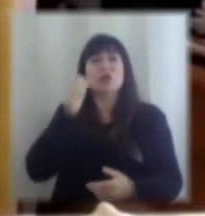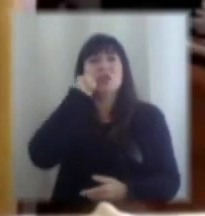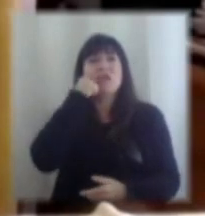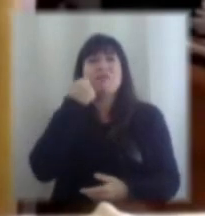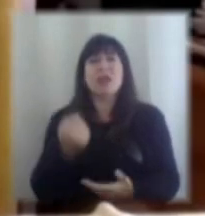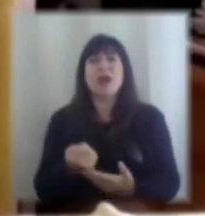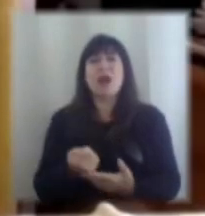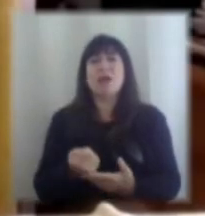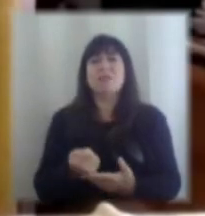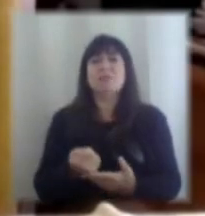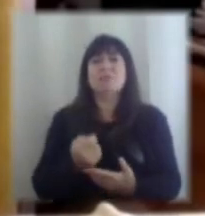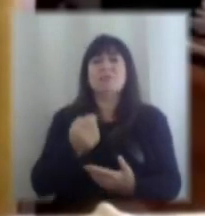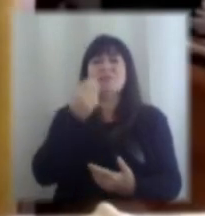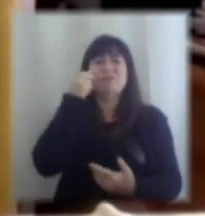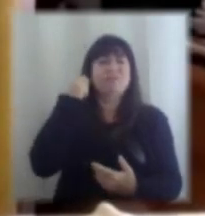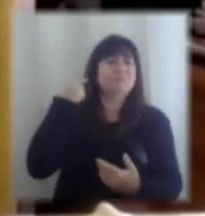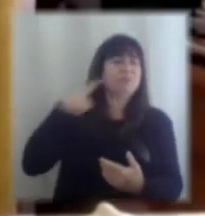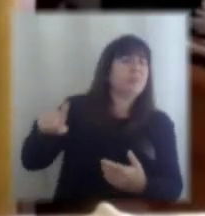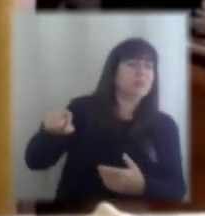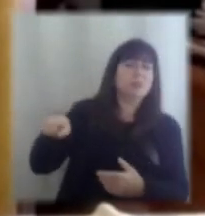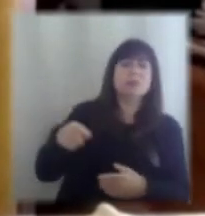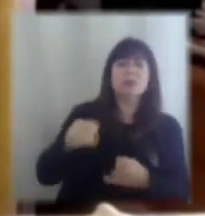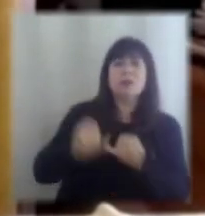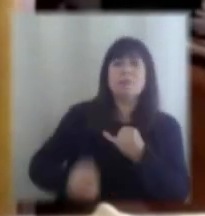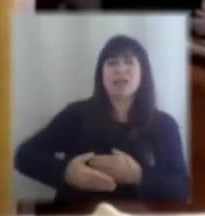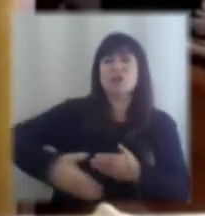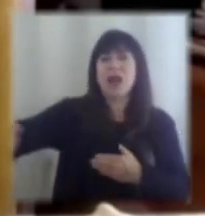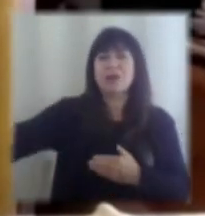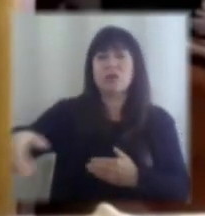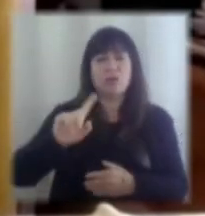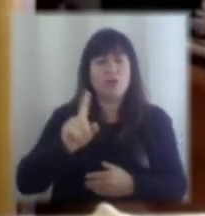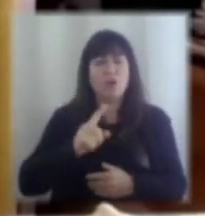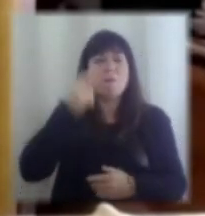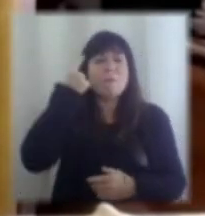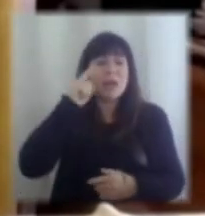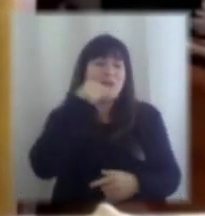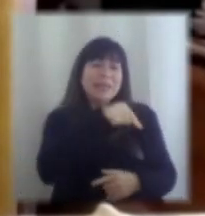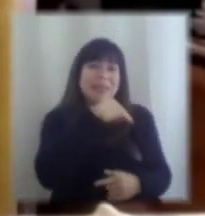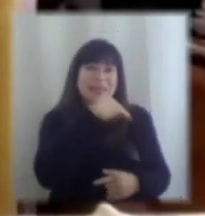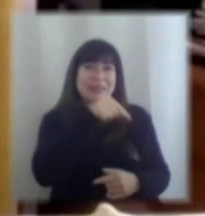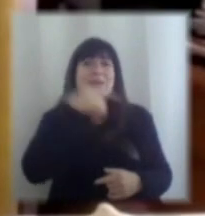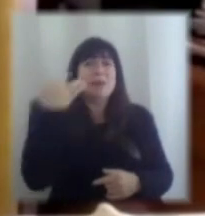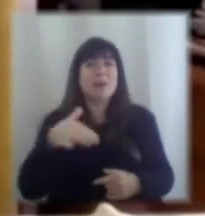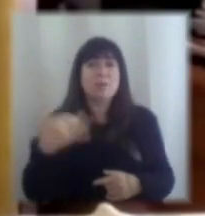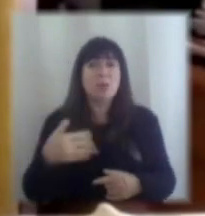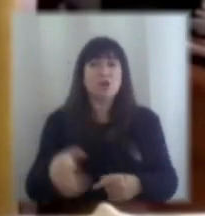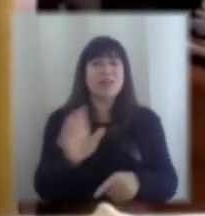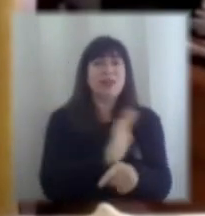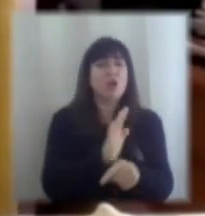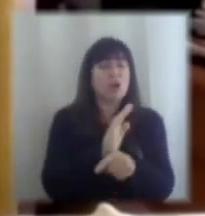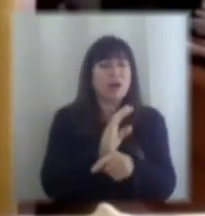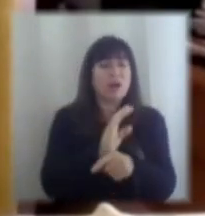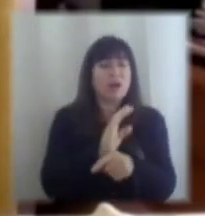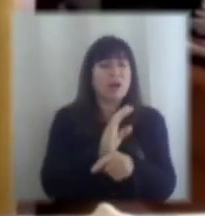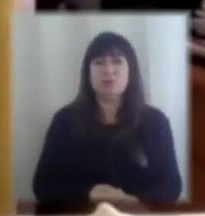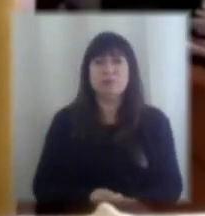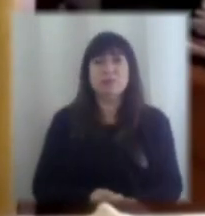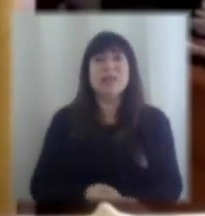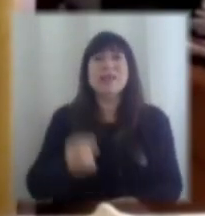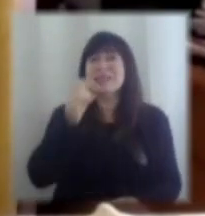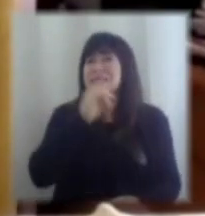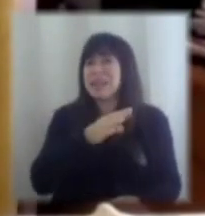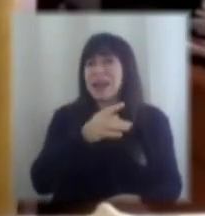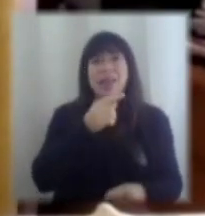mirada más larga, pero insisto, el punto de partida en el que estamos parados va a ser un Chile completamente distinto